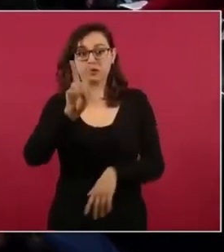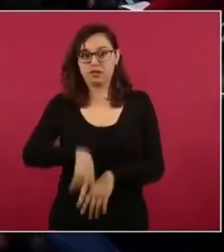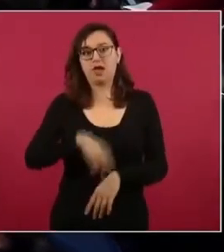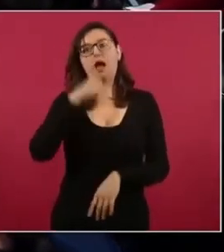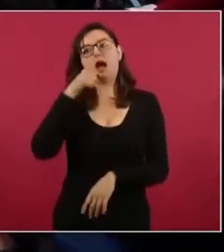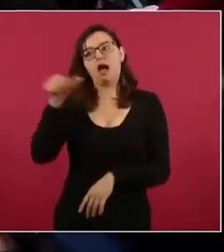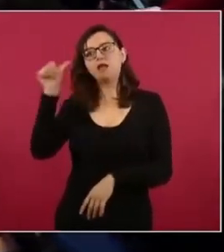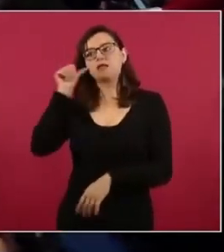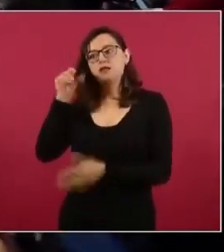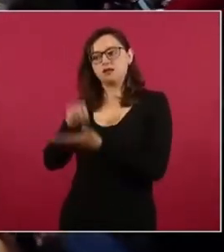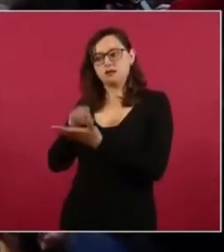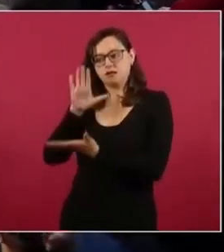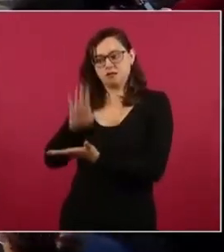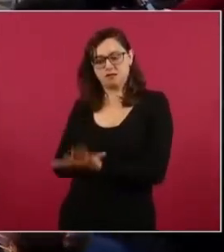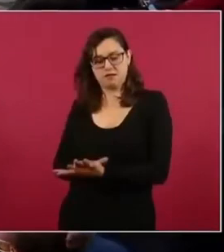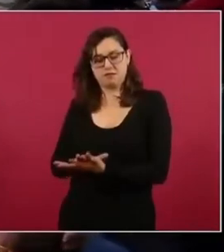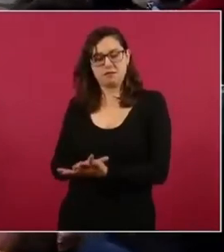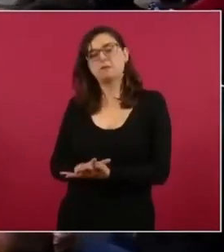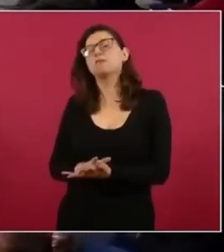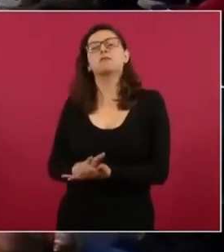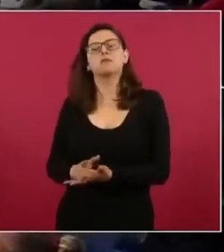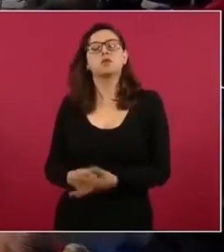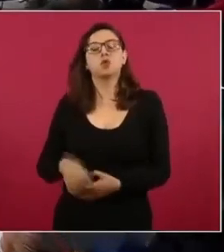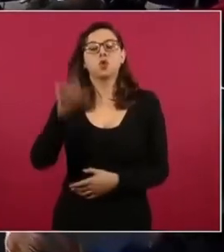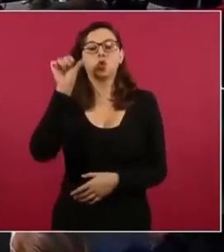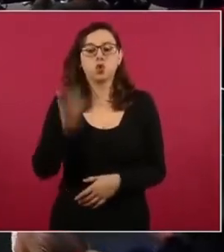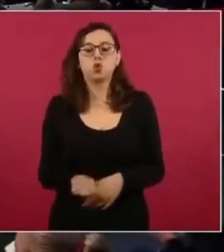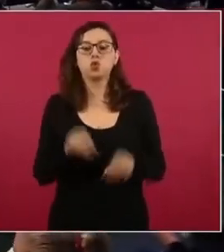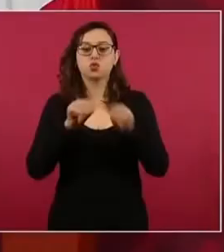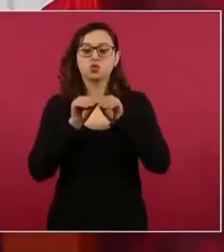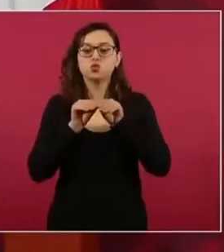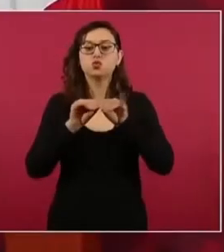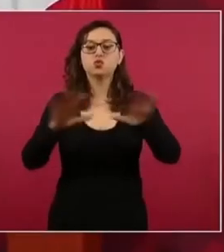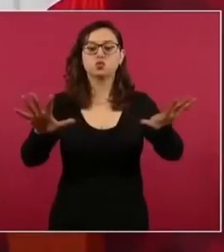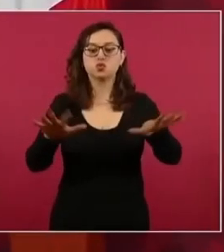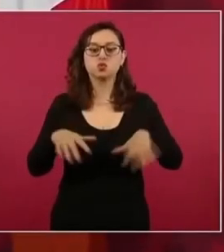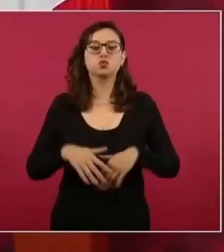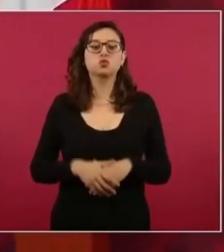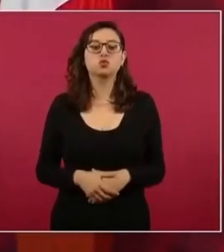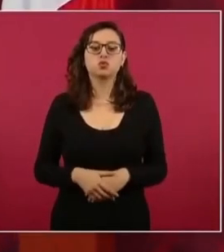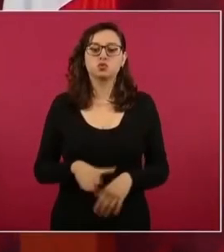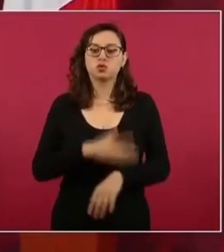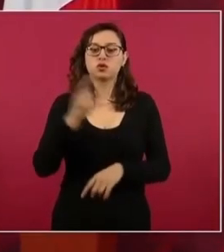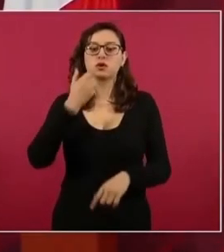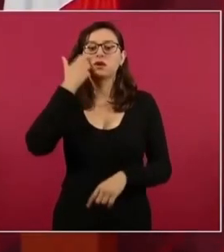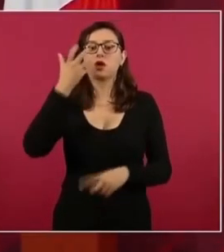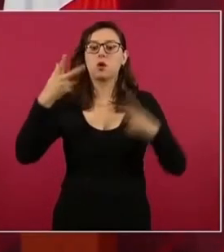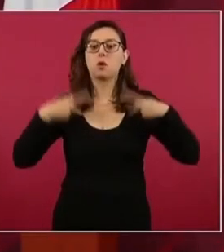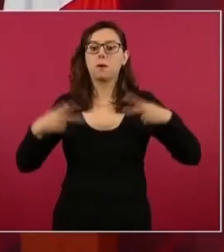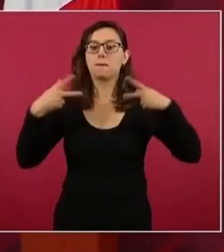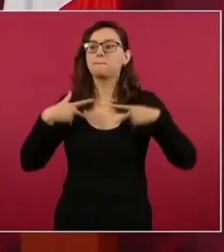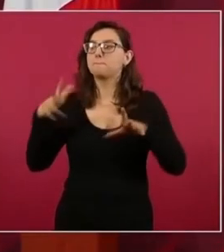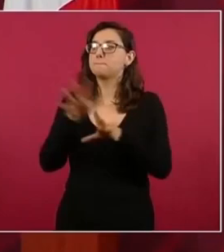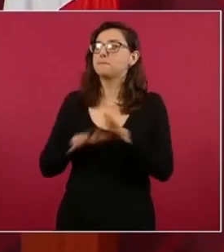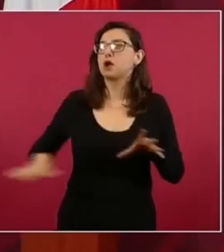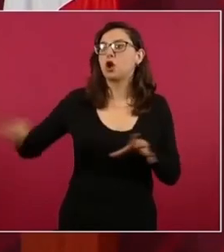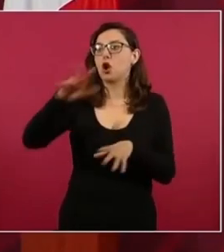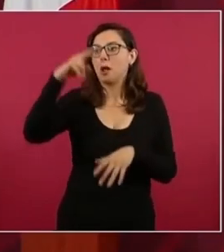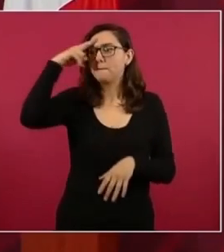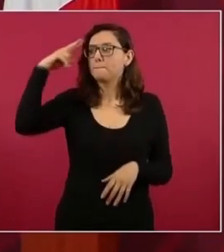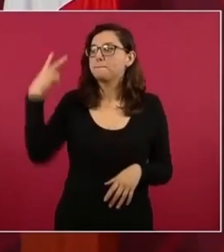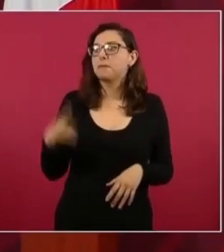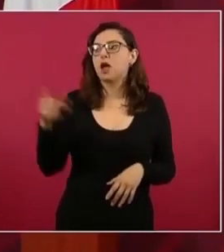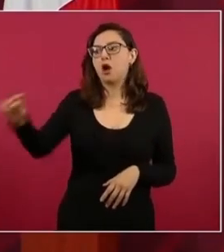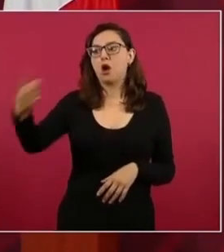no sólo por esto sino para agradecerle mucho al pueblo de México por su confianza